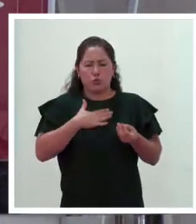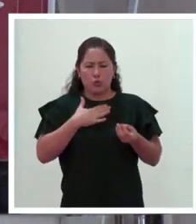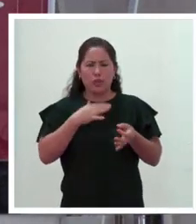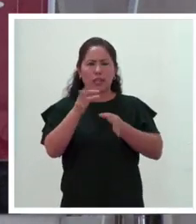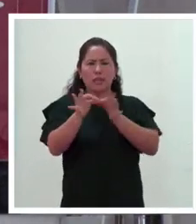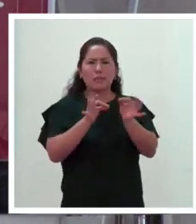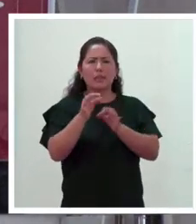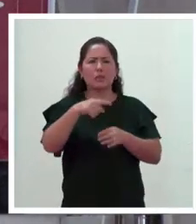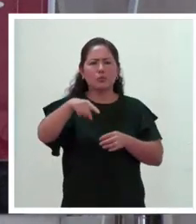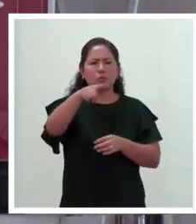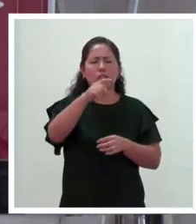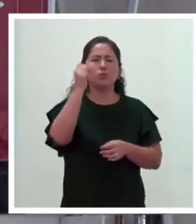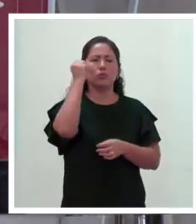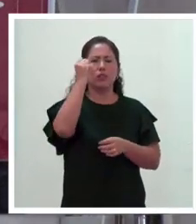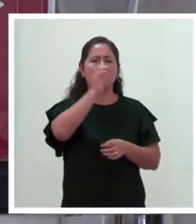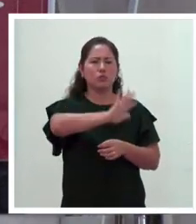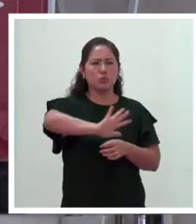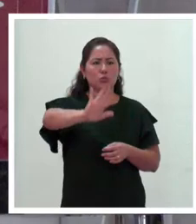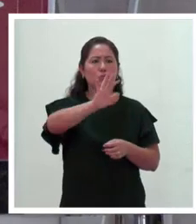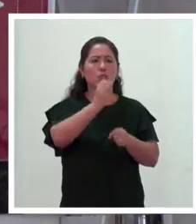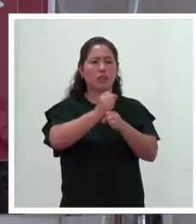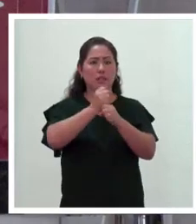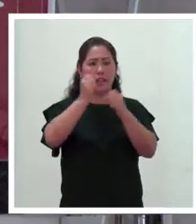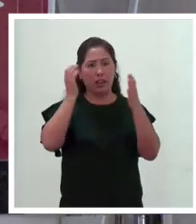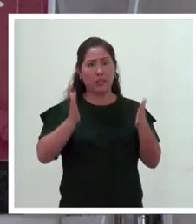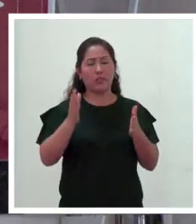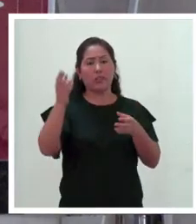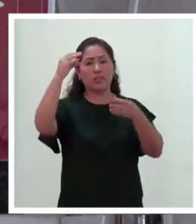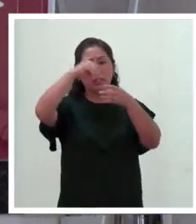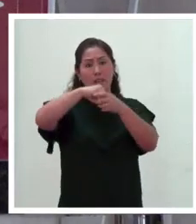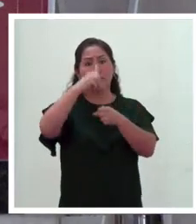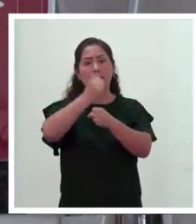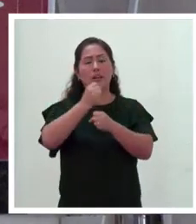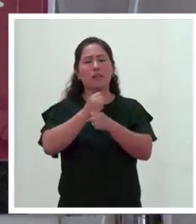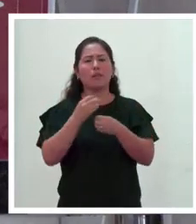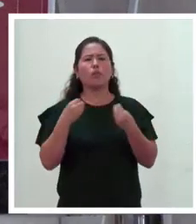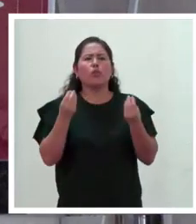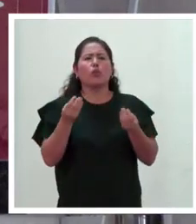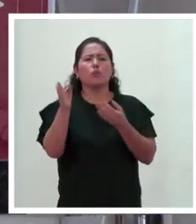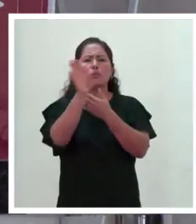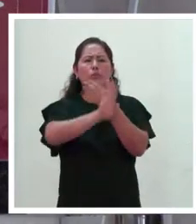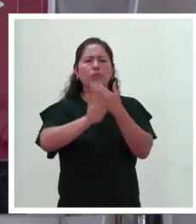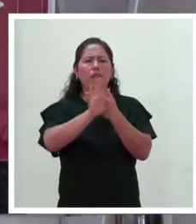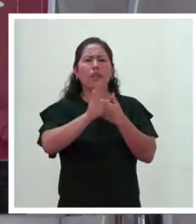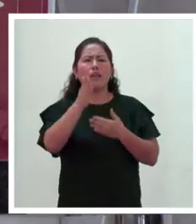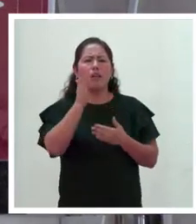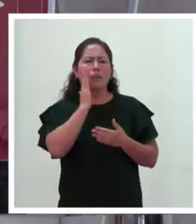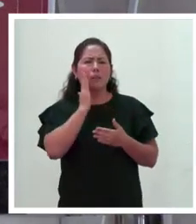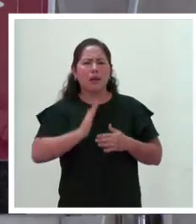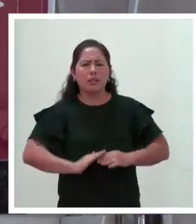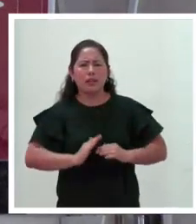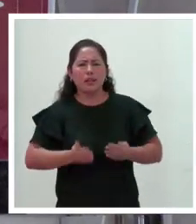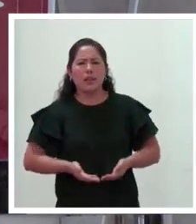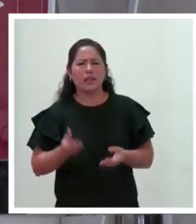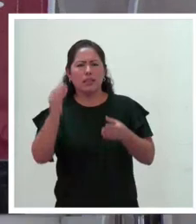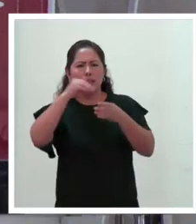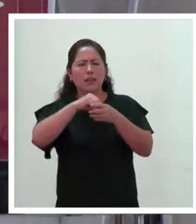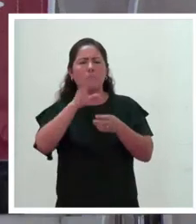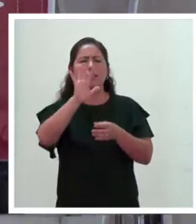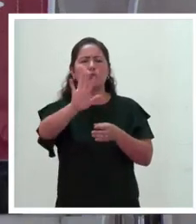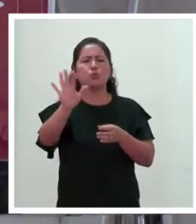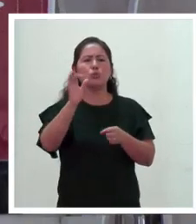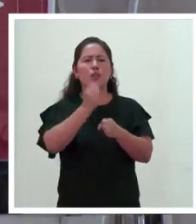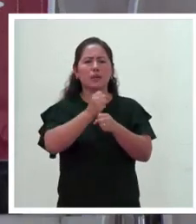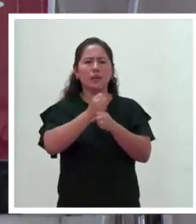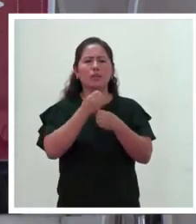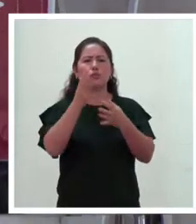derecho de las trabajadoras en el ámbito laboral. Cómo protejo la maternidad en el trabajo, cuál es el desafío, cuál